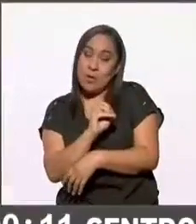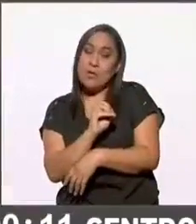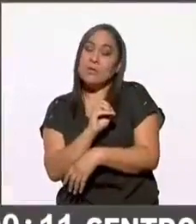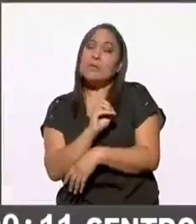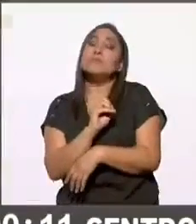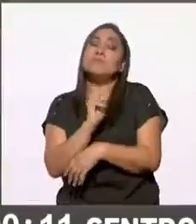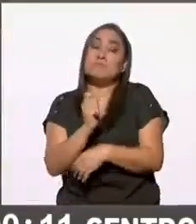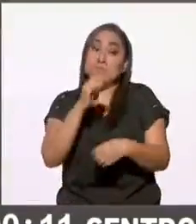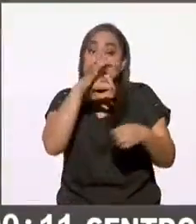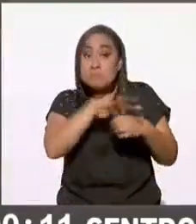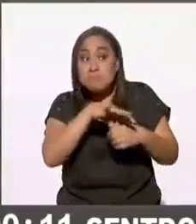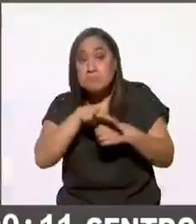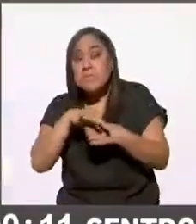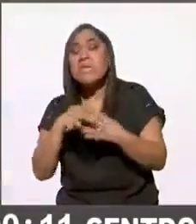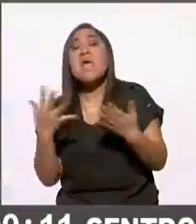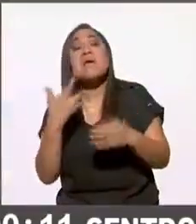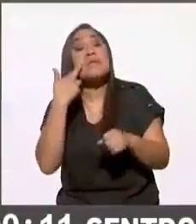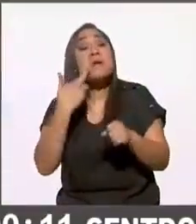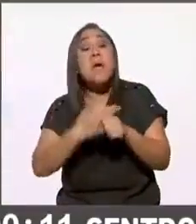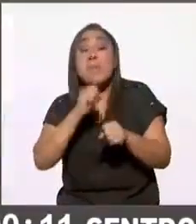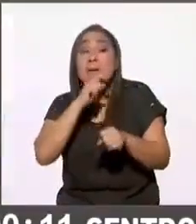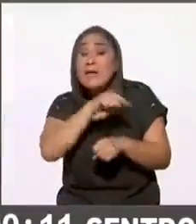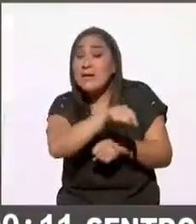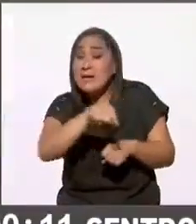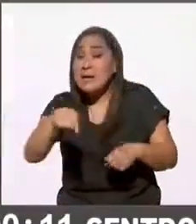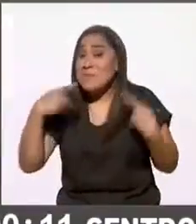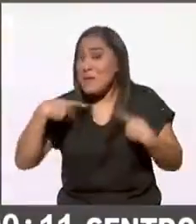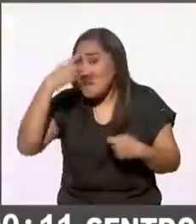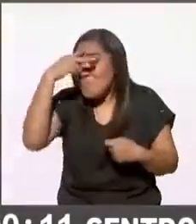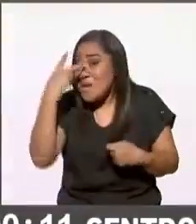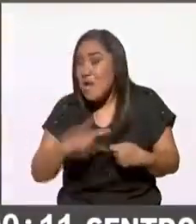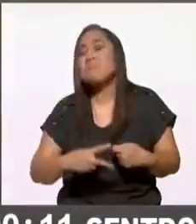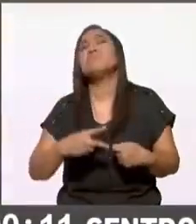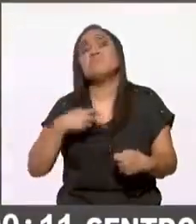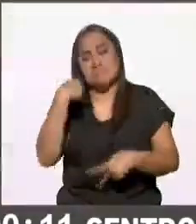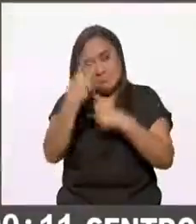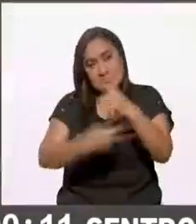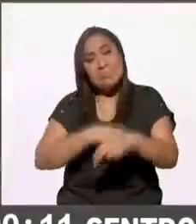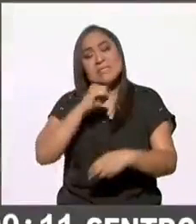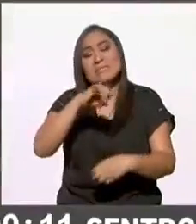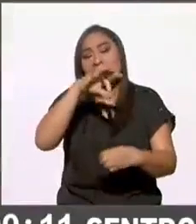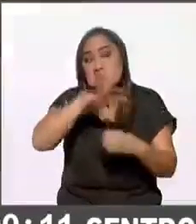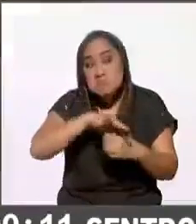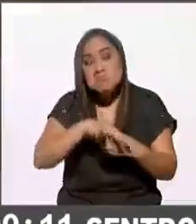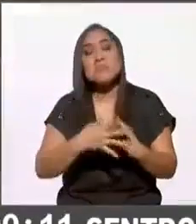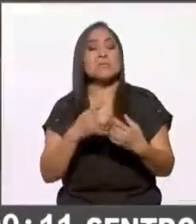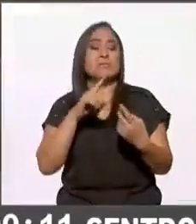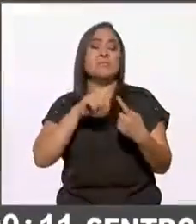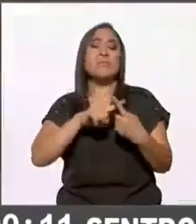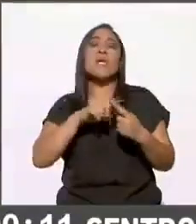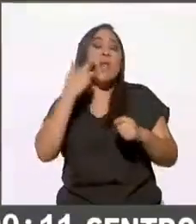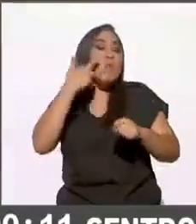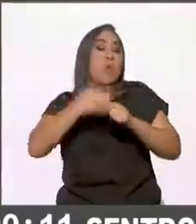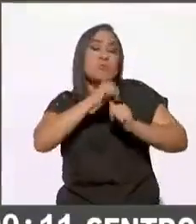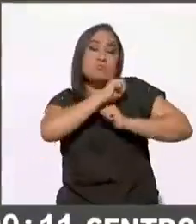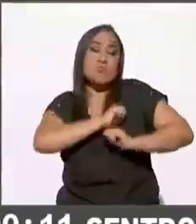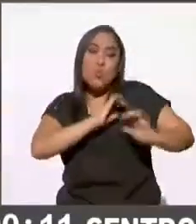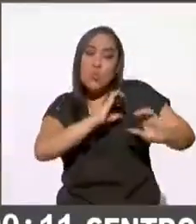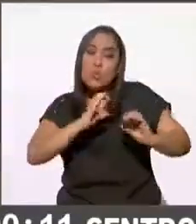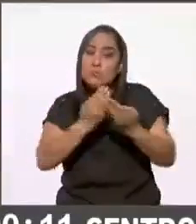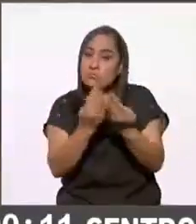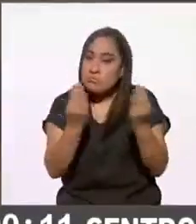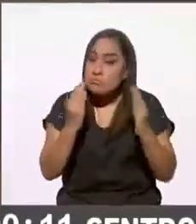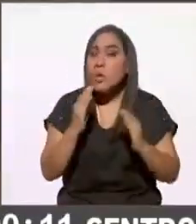elección fueron las y los mexicanos que participaron en la misma los que cuidaron la casilla electoral los que fueron